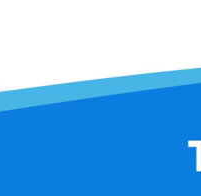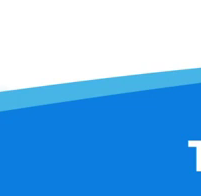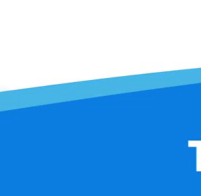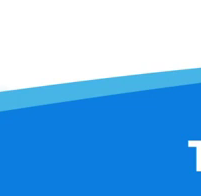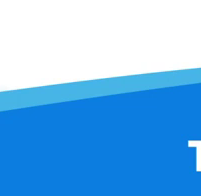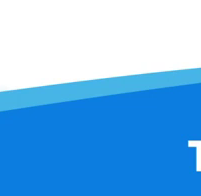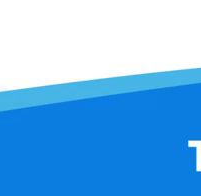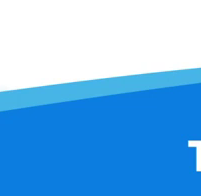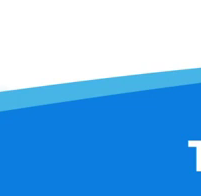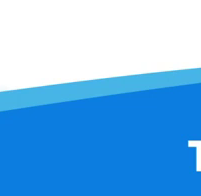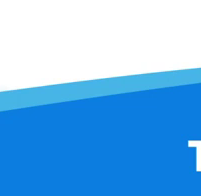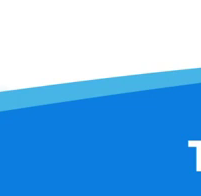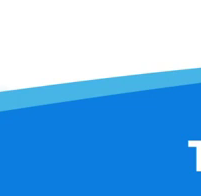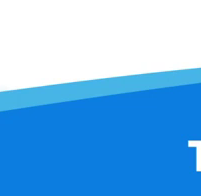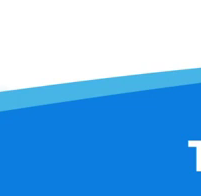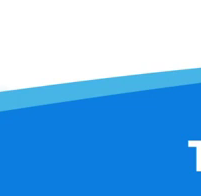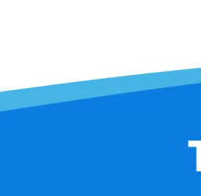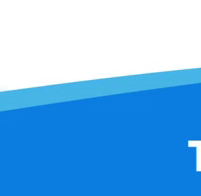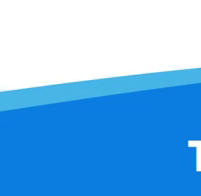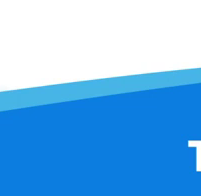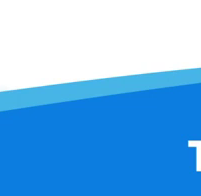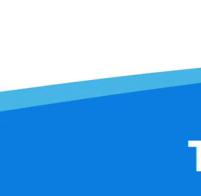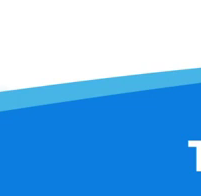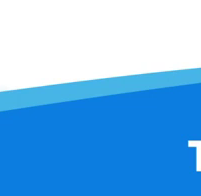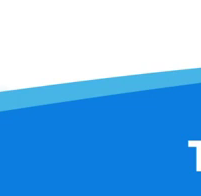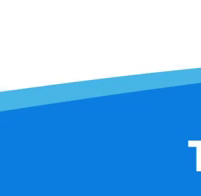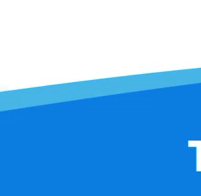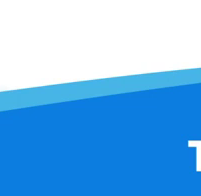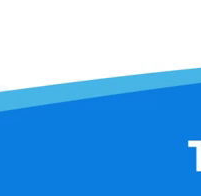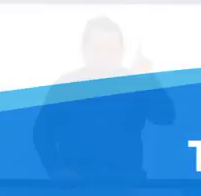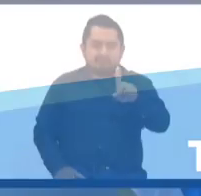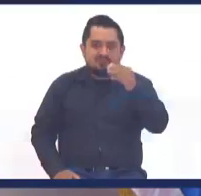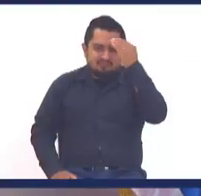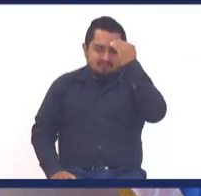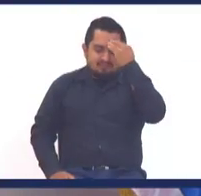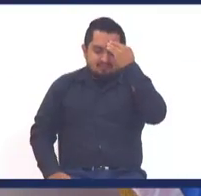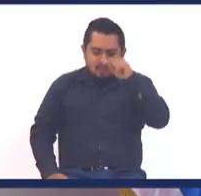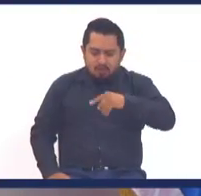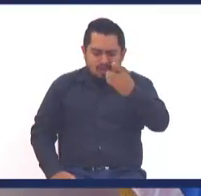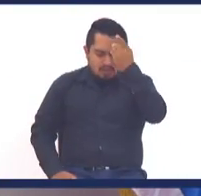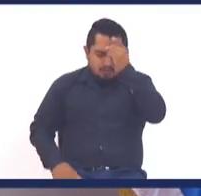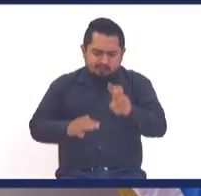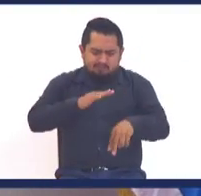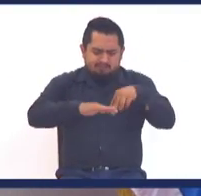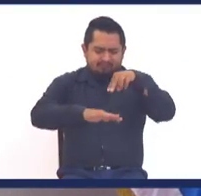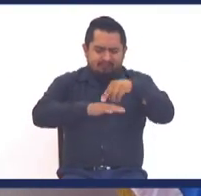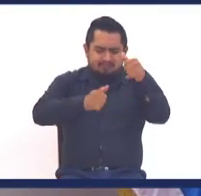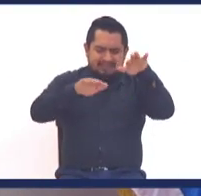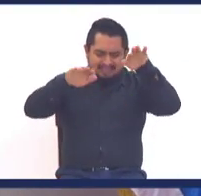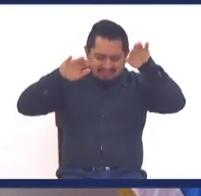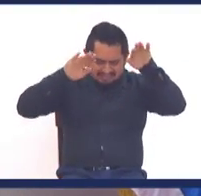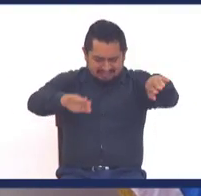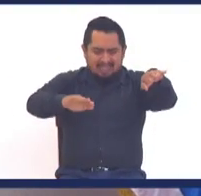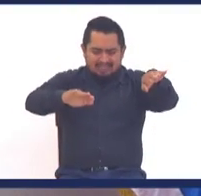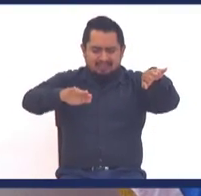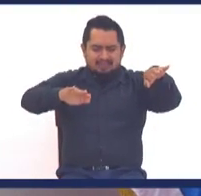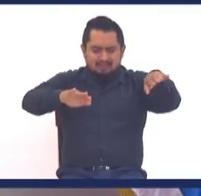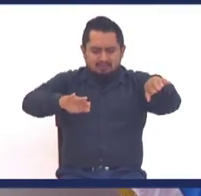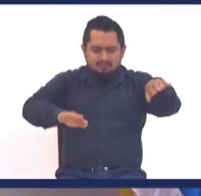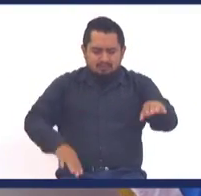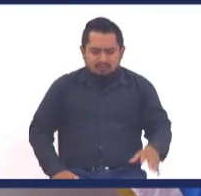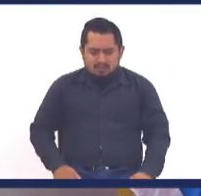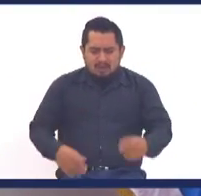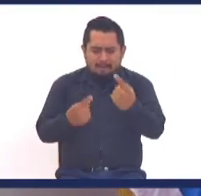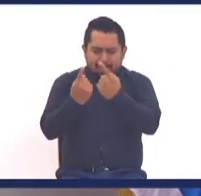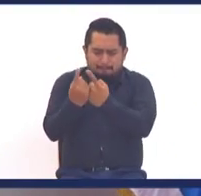el Hijo de Dios, que has venido al mundo. Oremos al Señor. Padre, gracias por este domingo de resurrección. Gracias, Señor, por todos